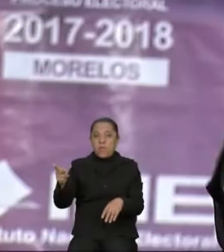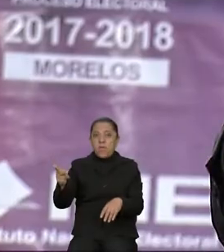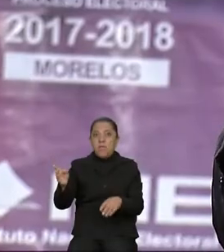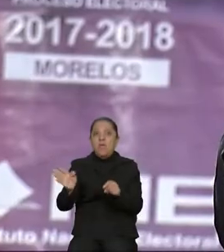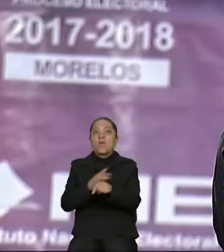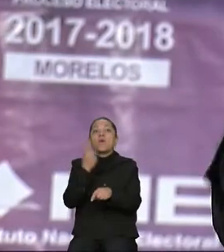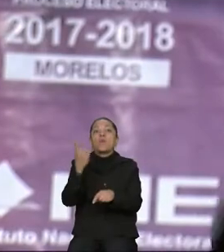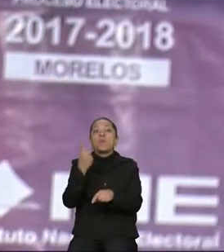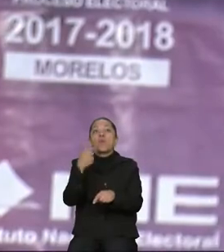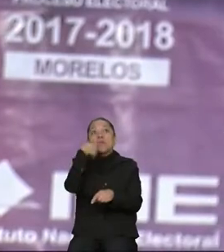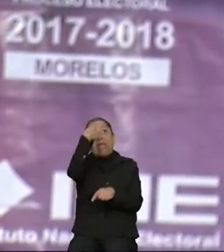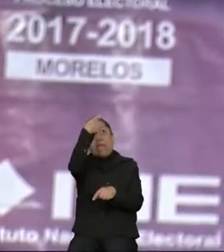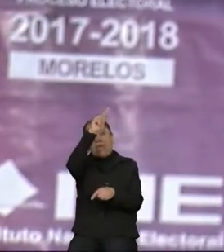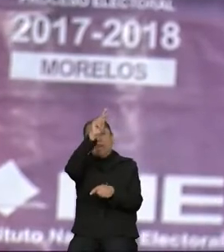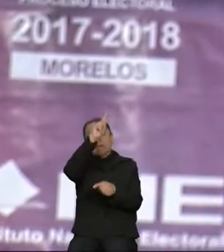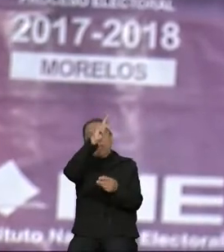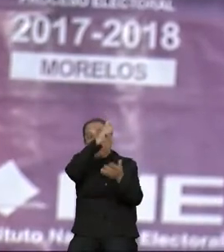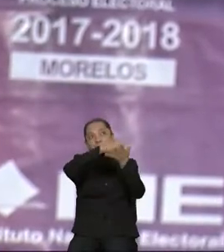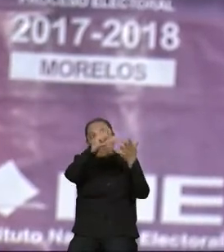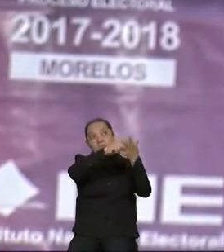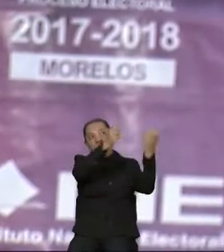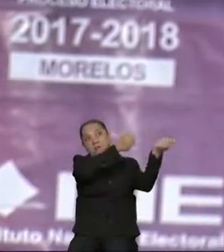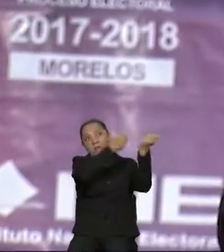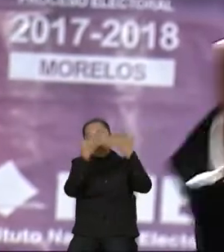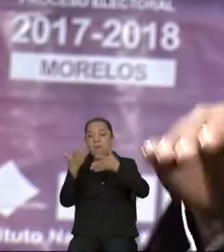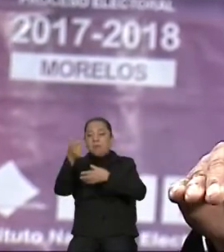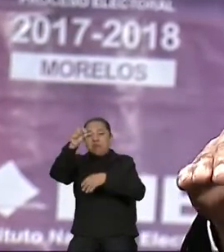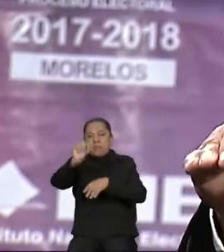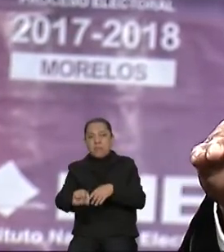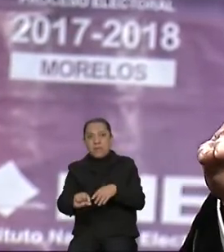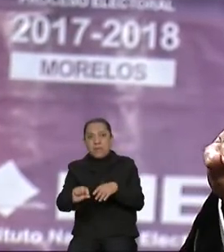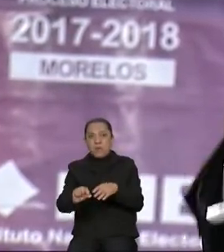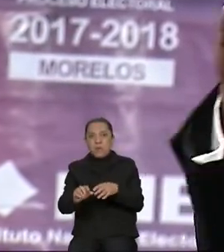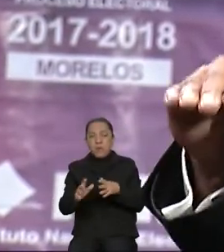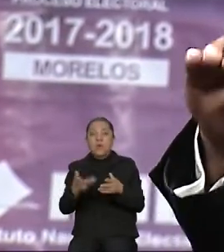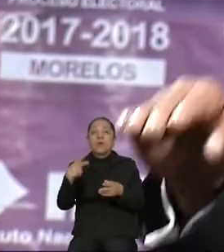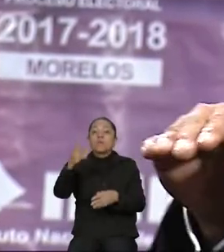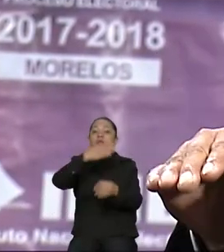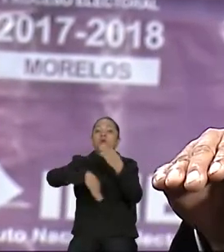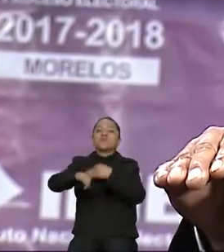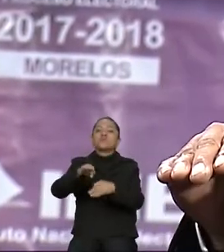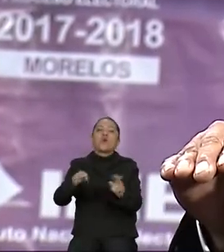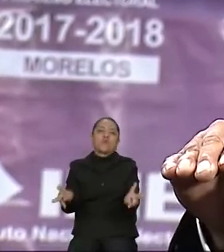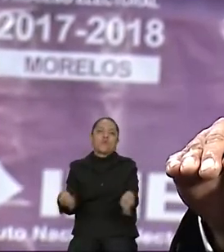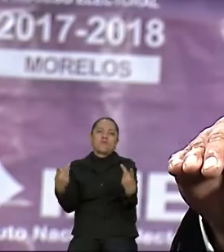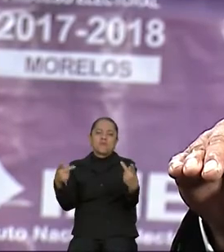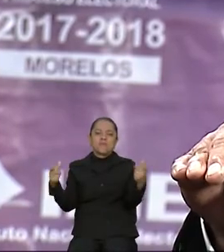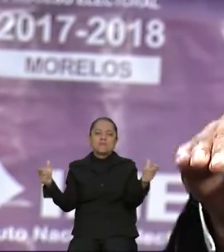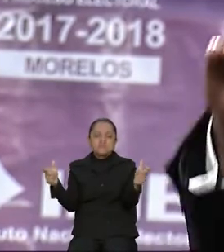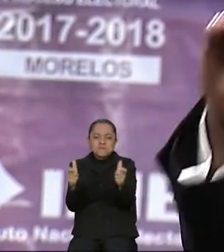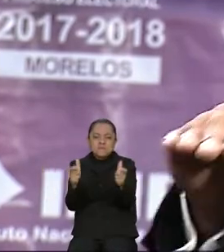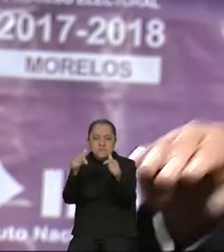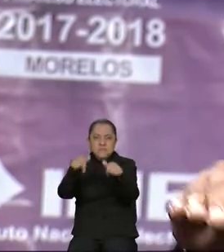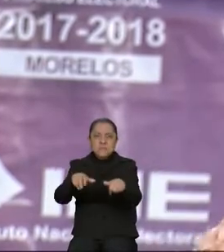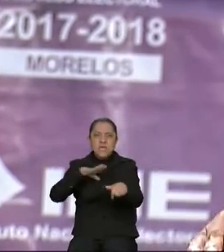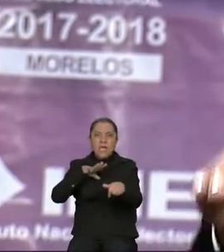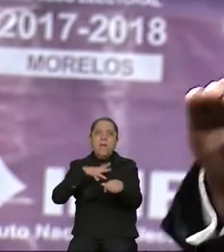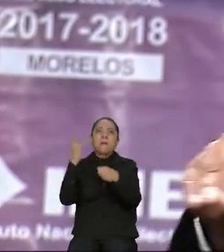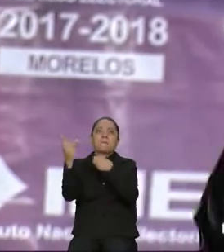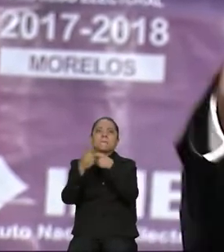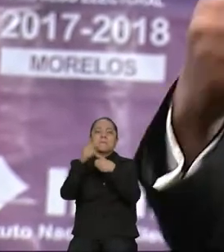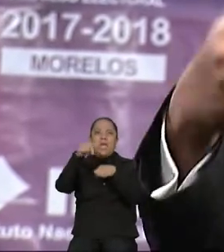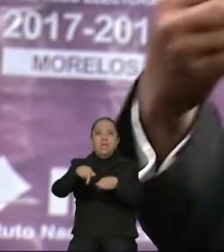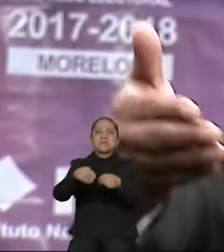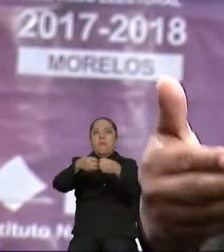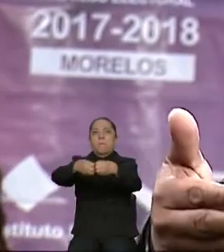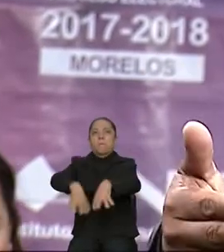es a un recurso más bajo. Y también todo el comercio pequeño que tenemos en nuestro país ha caído, ha